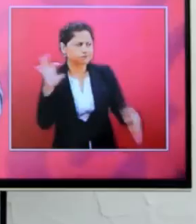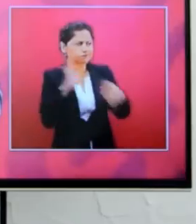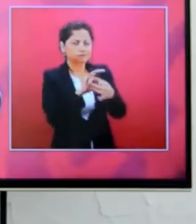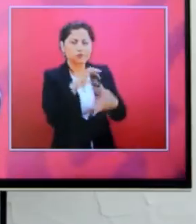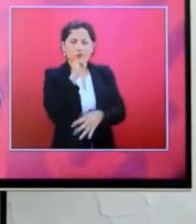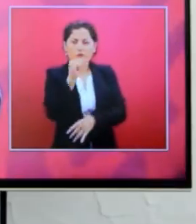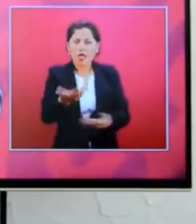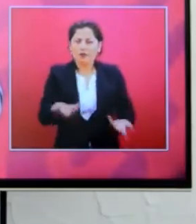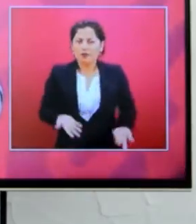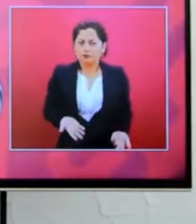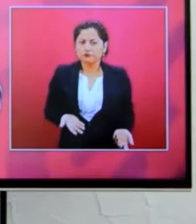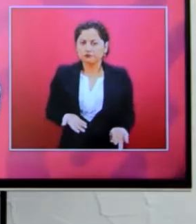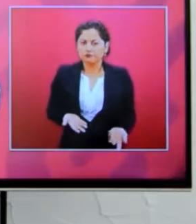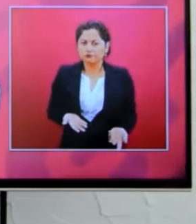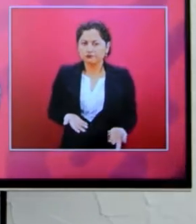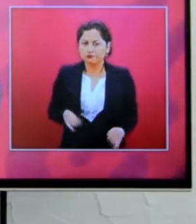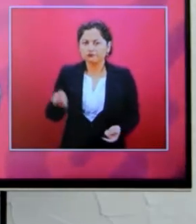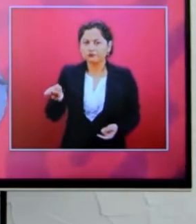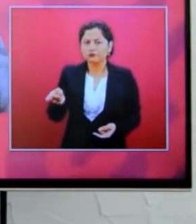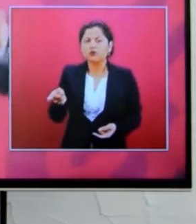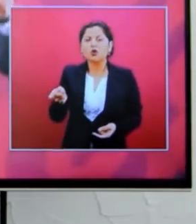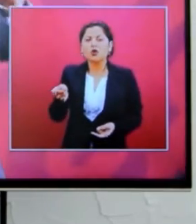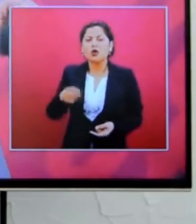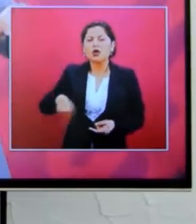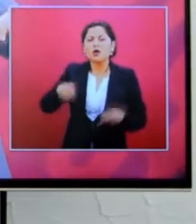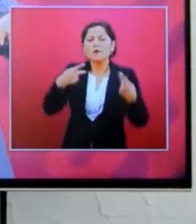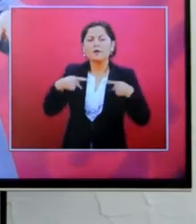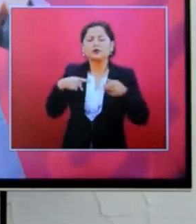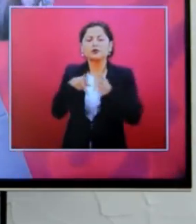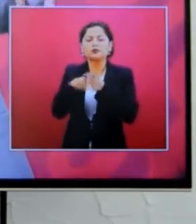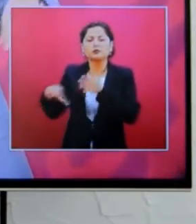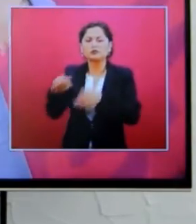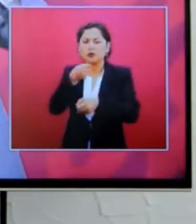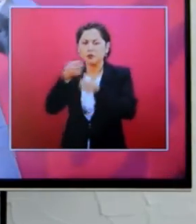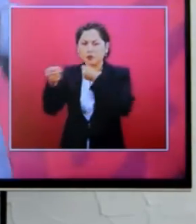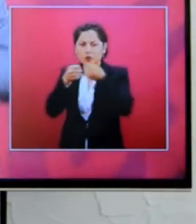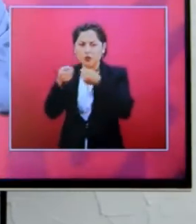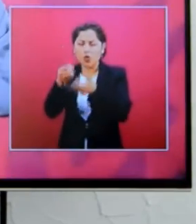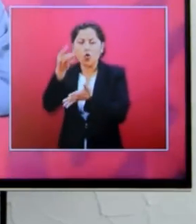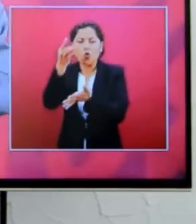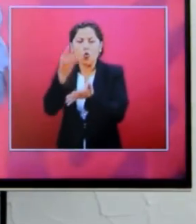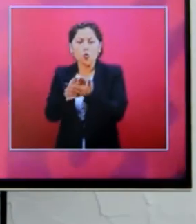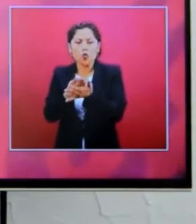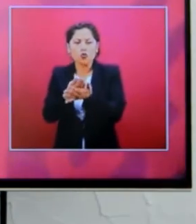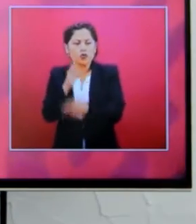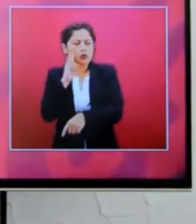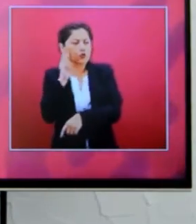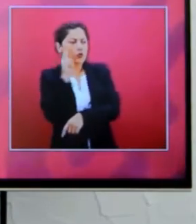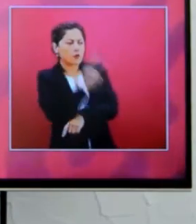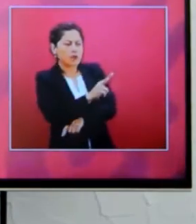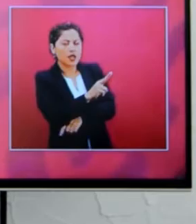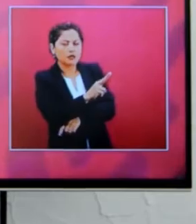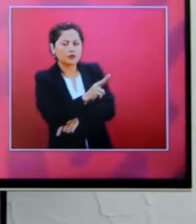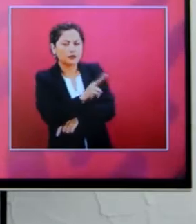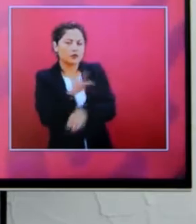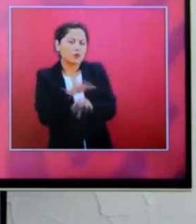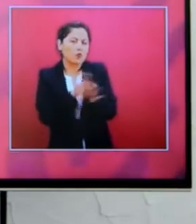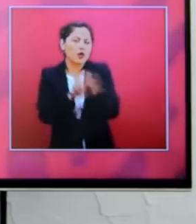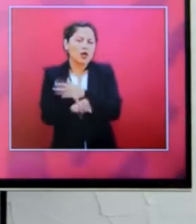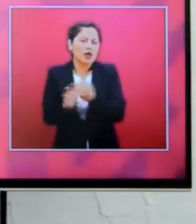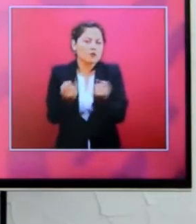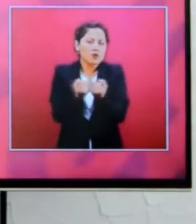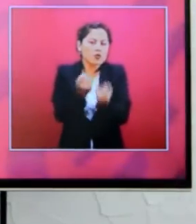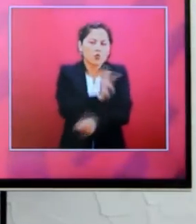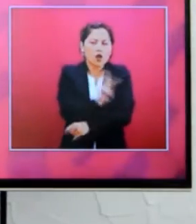En México no hay medios de comunicación independientes, no hay medios de comunicación profesionales y objetivos. Eso dijo esta